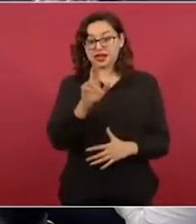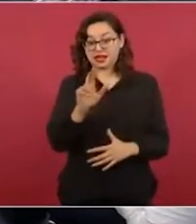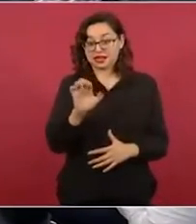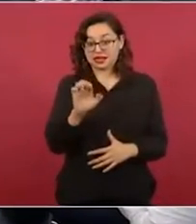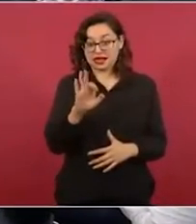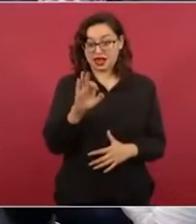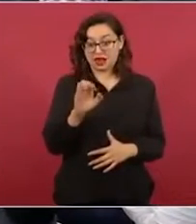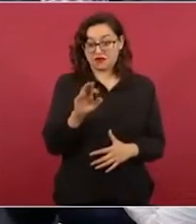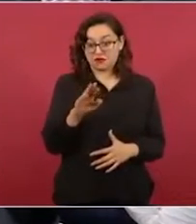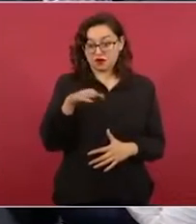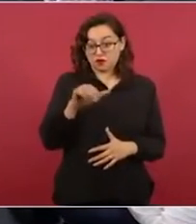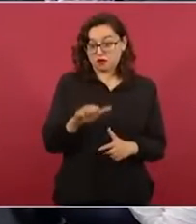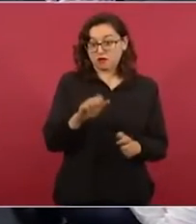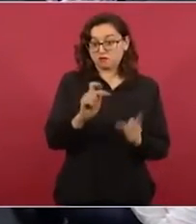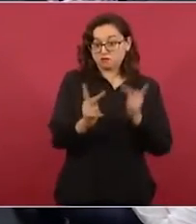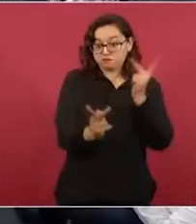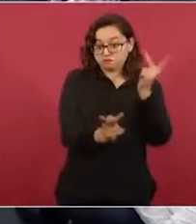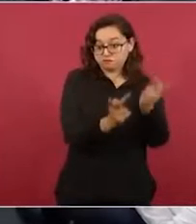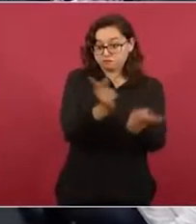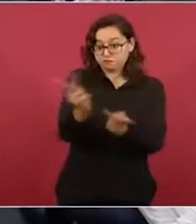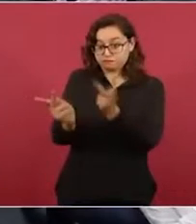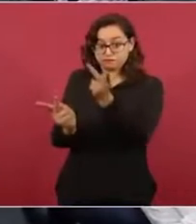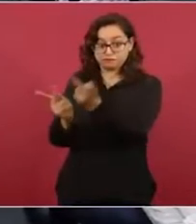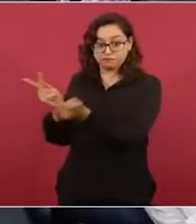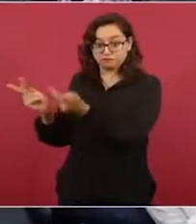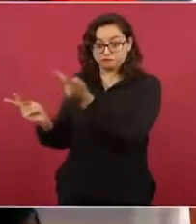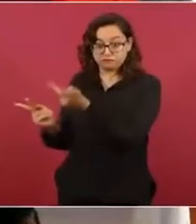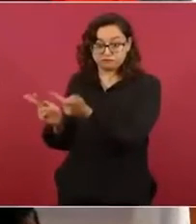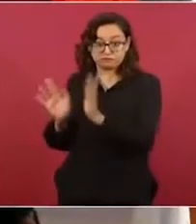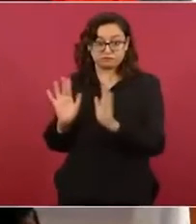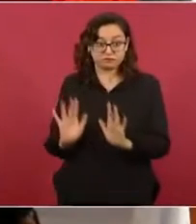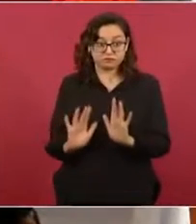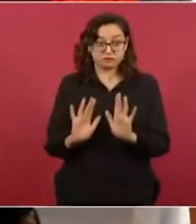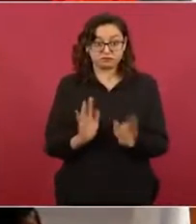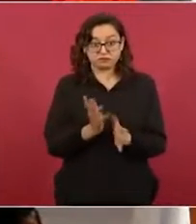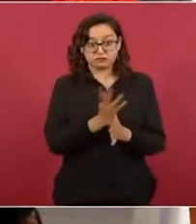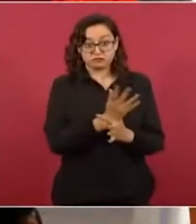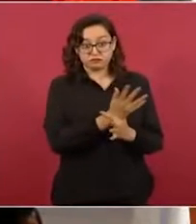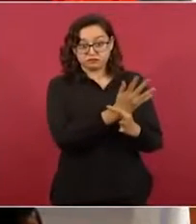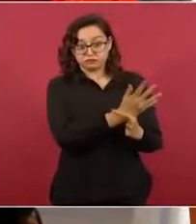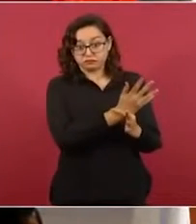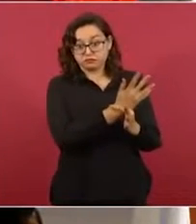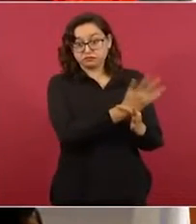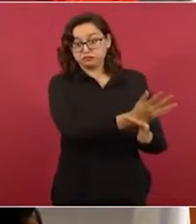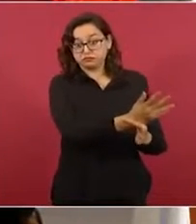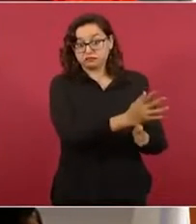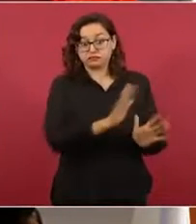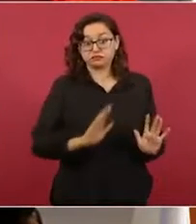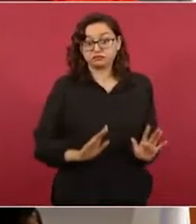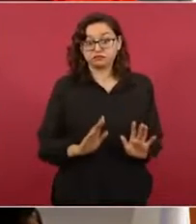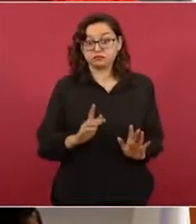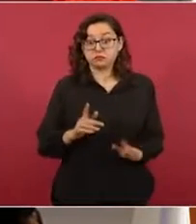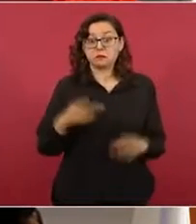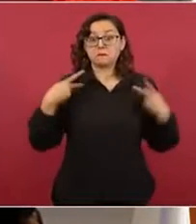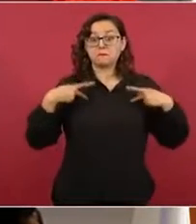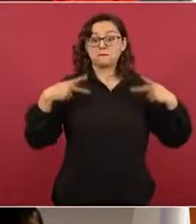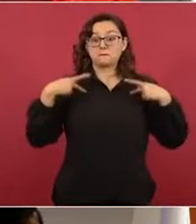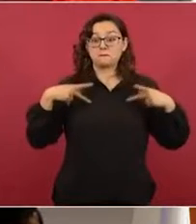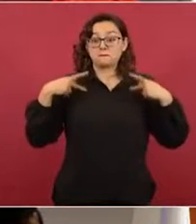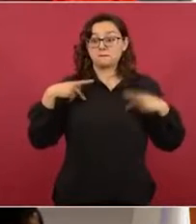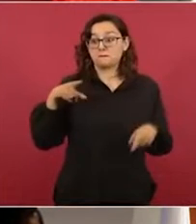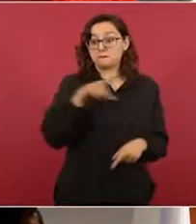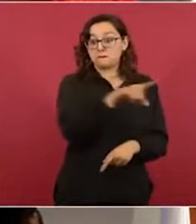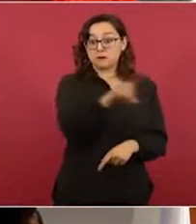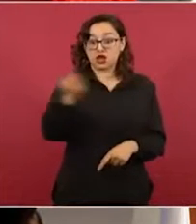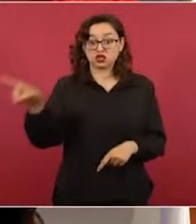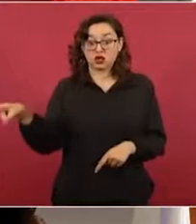Supuestamente, estaba yo cayendo, supuestamente, yo creo que esta la hicieron